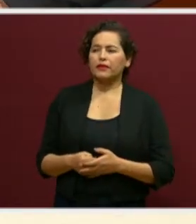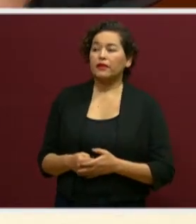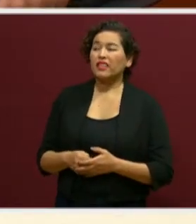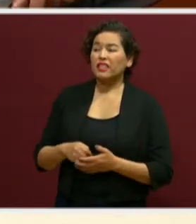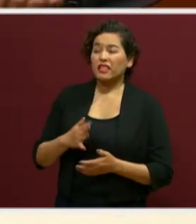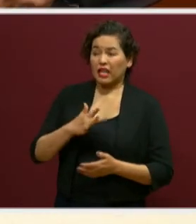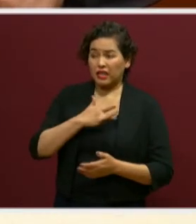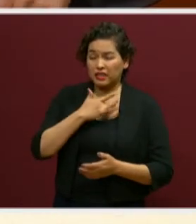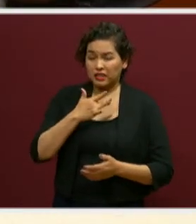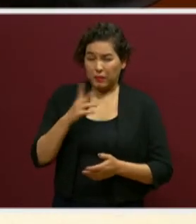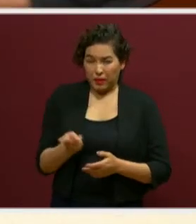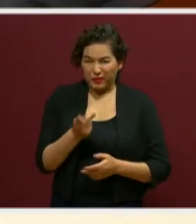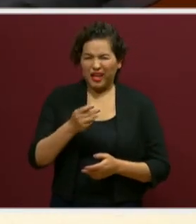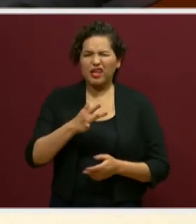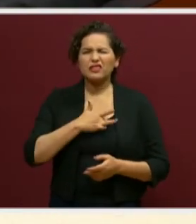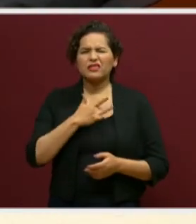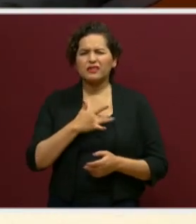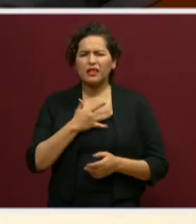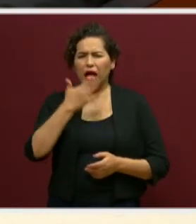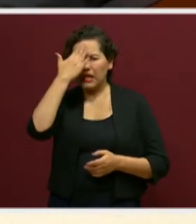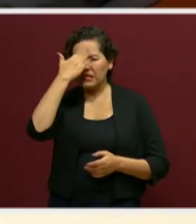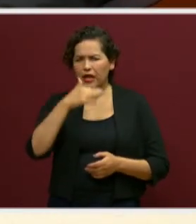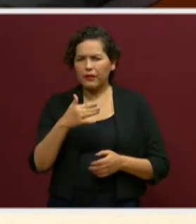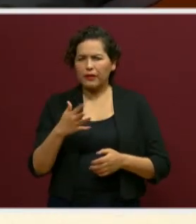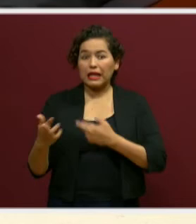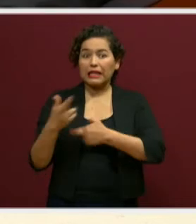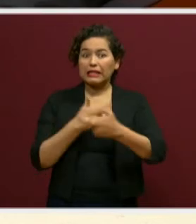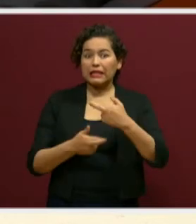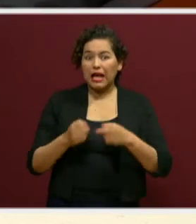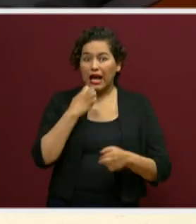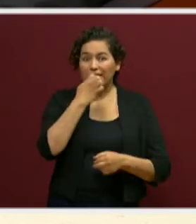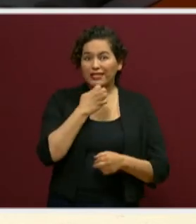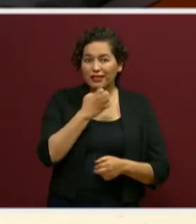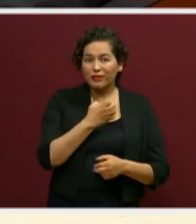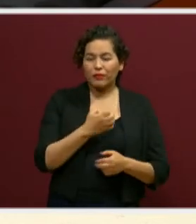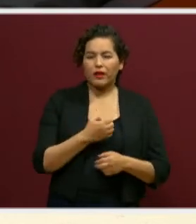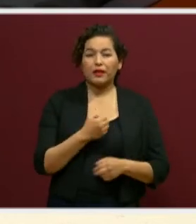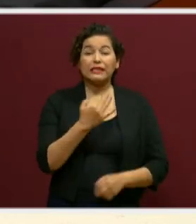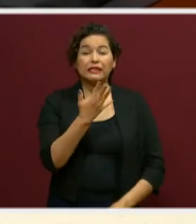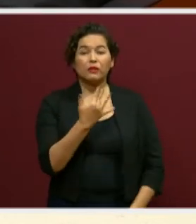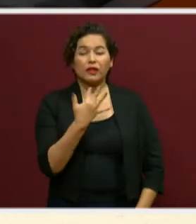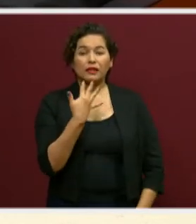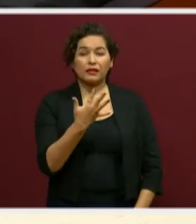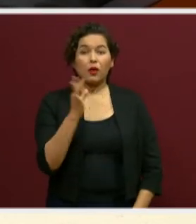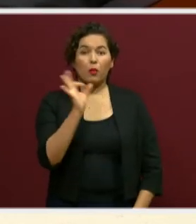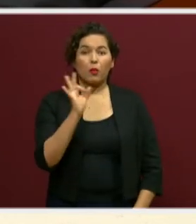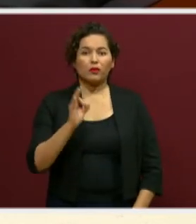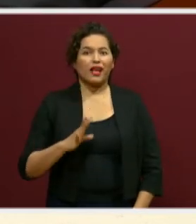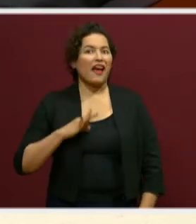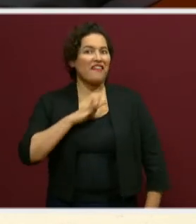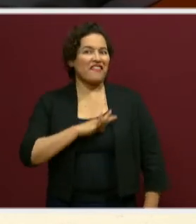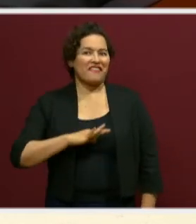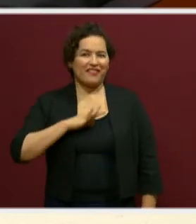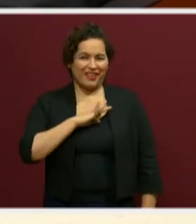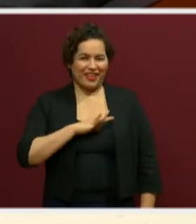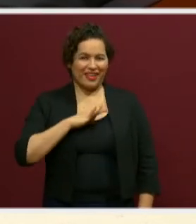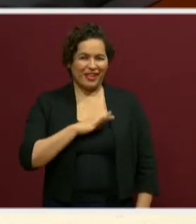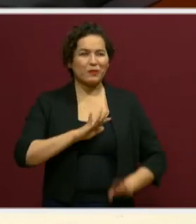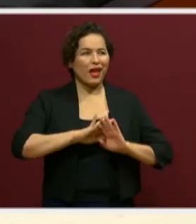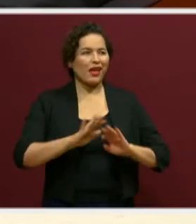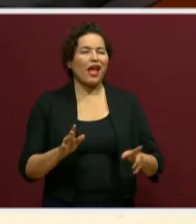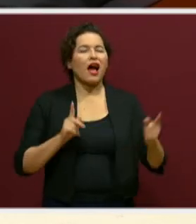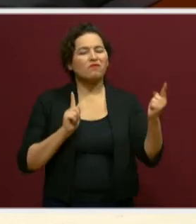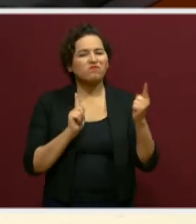que ya vas a regresar a la escuela? Fíjate, el 55% dicen que se sienten felices porque verán a sus